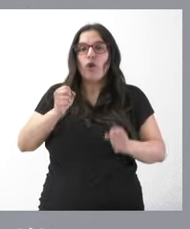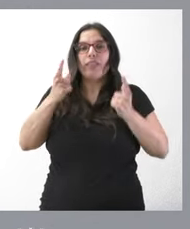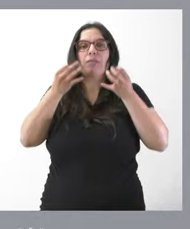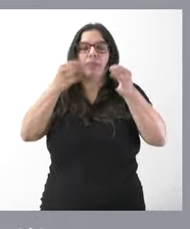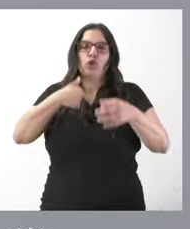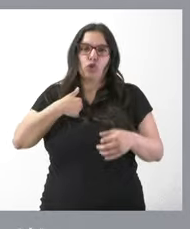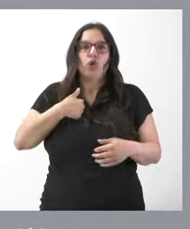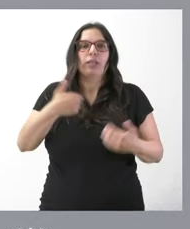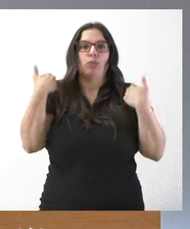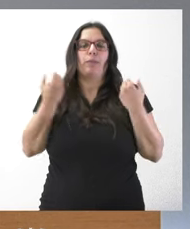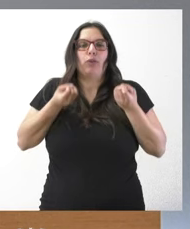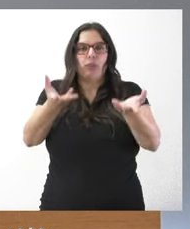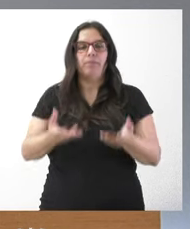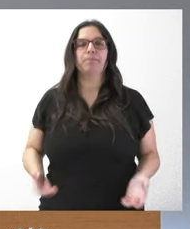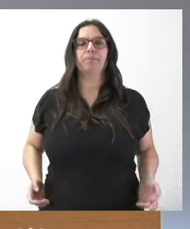corresponde señalar a mí